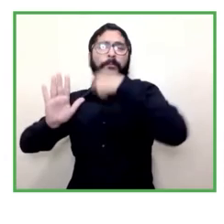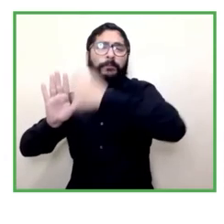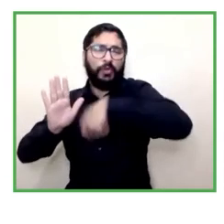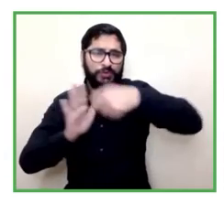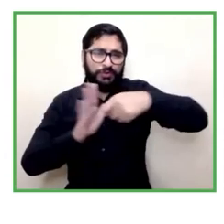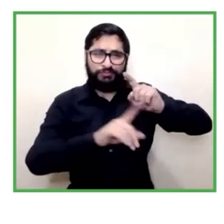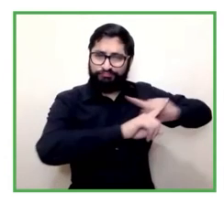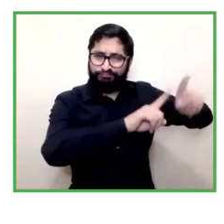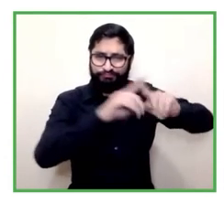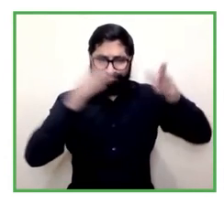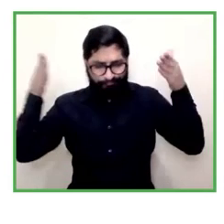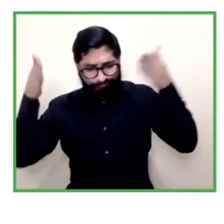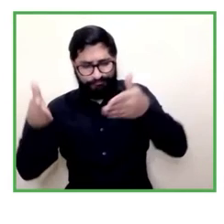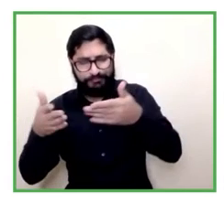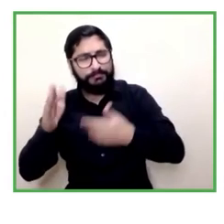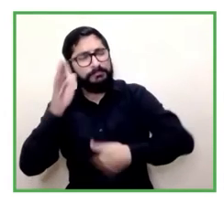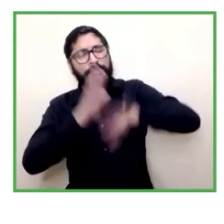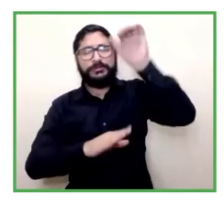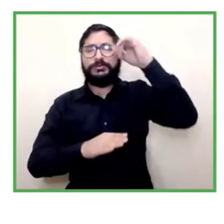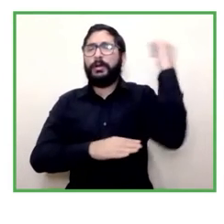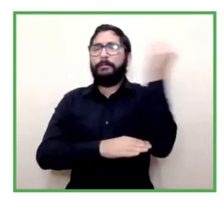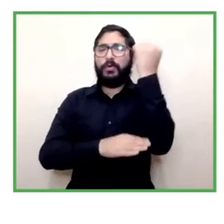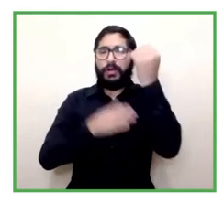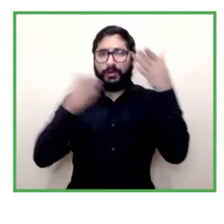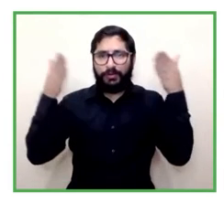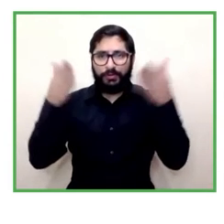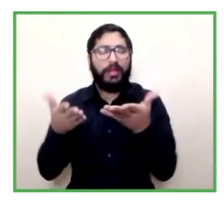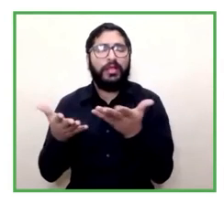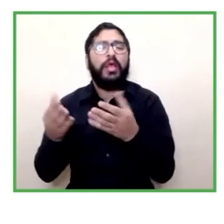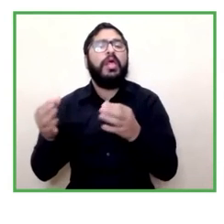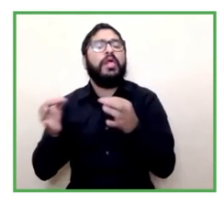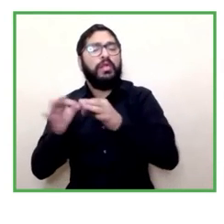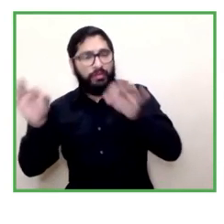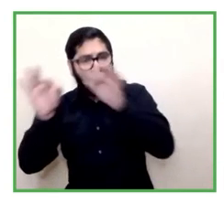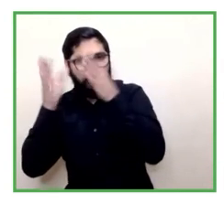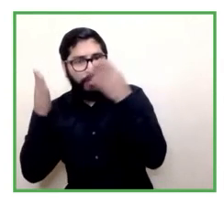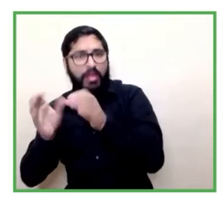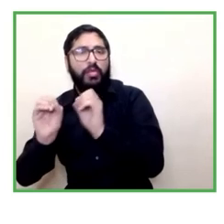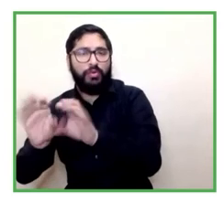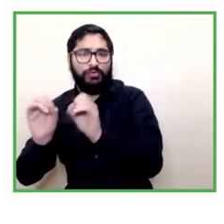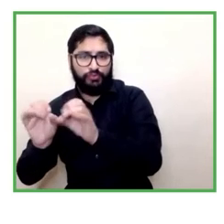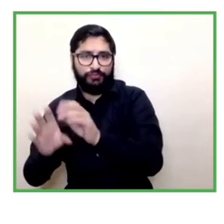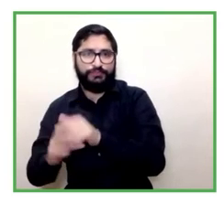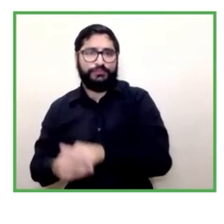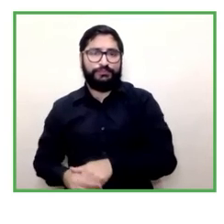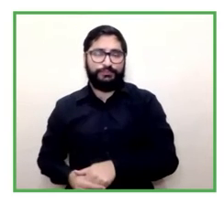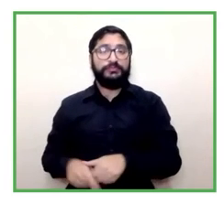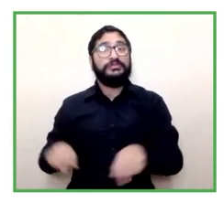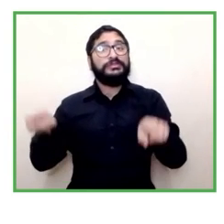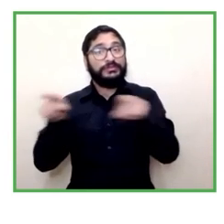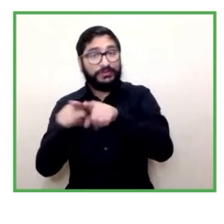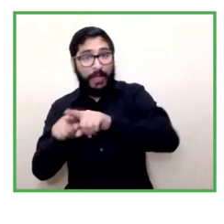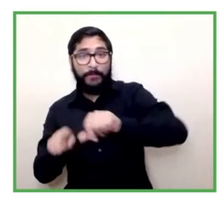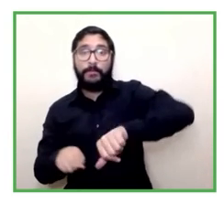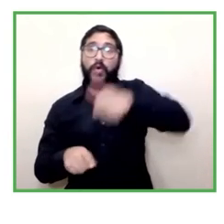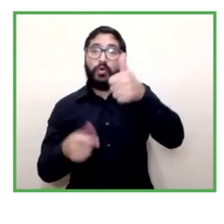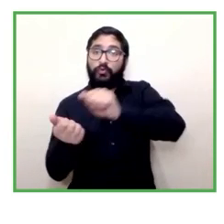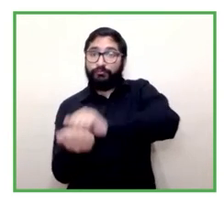inclusión laboral y a la adecuación permanente de mallas programas